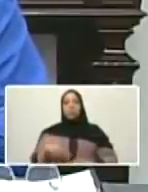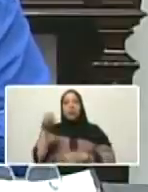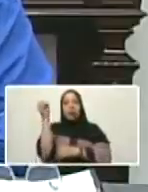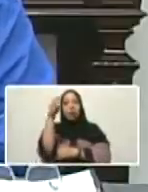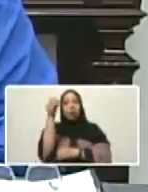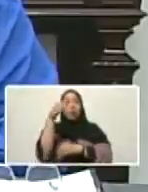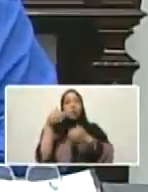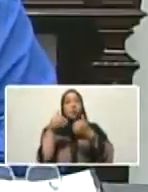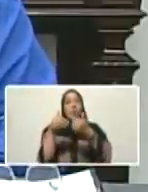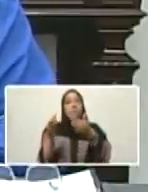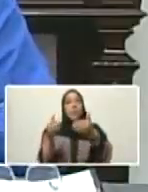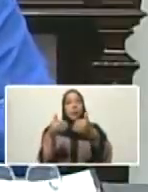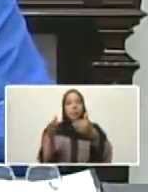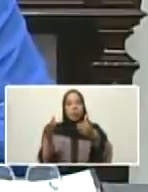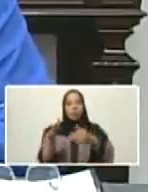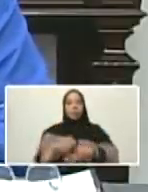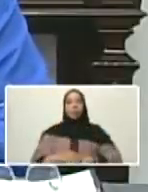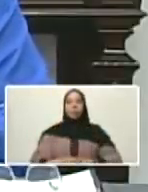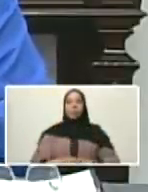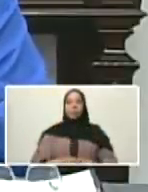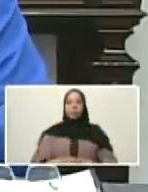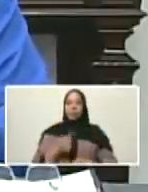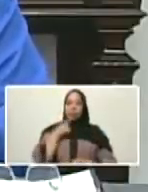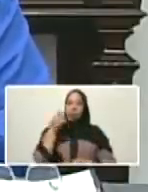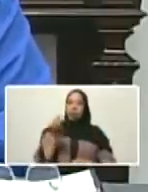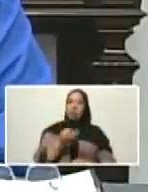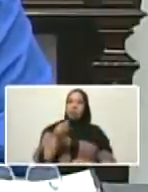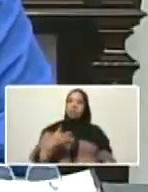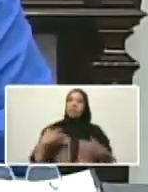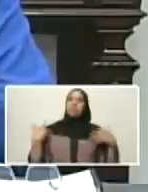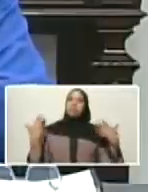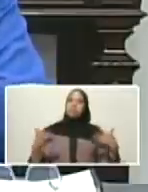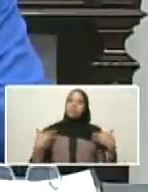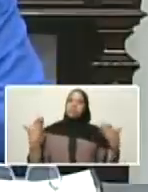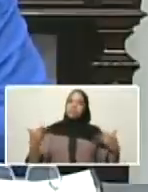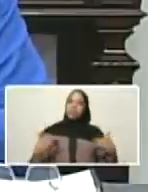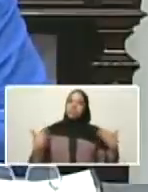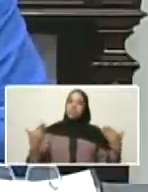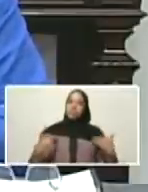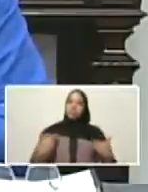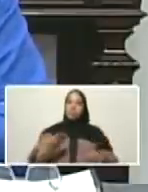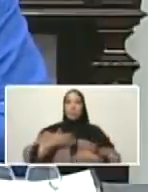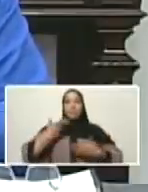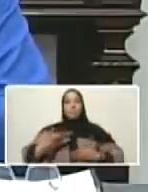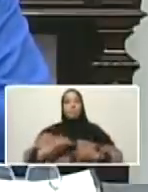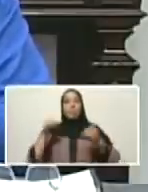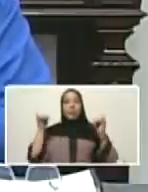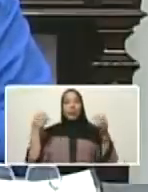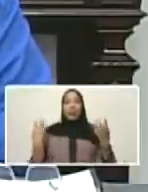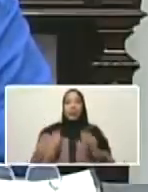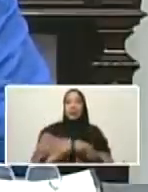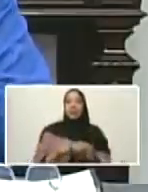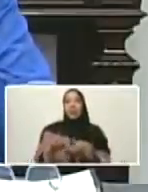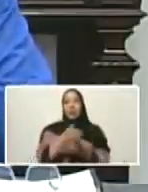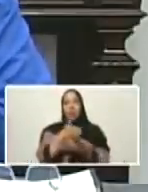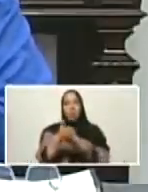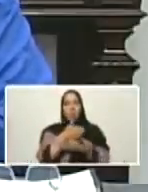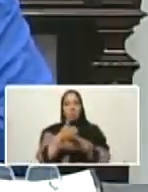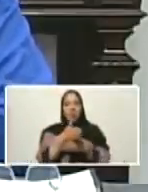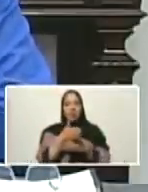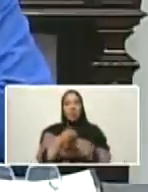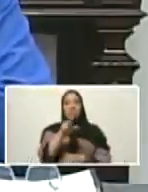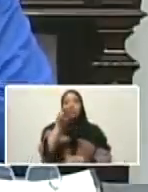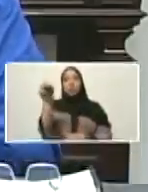y más allá de verdad es emocionante poder celebrar la llegada de los 200